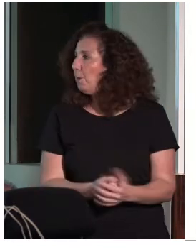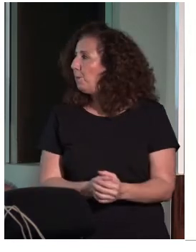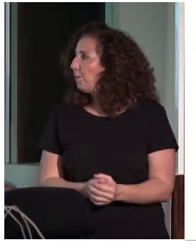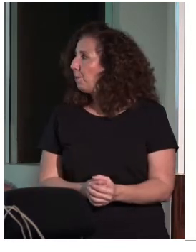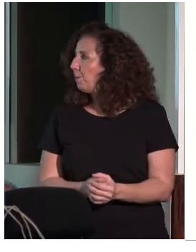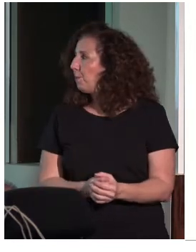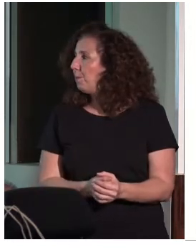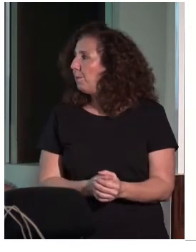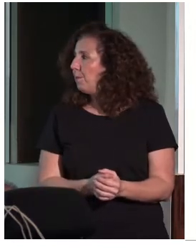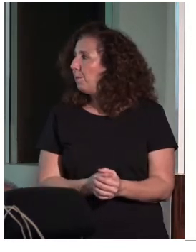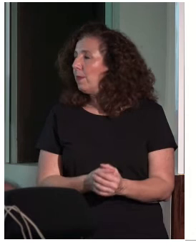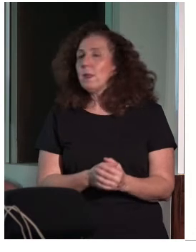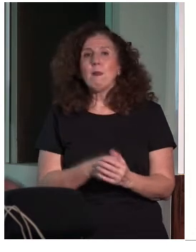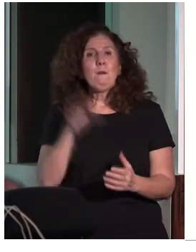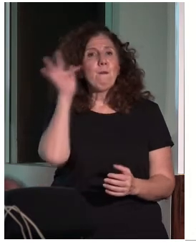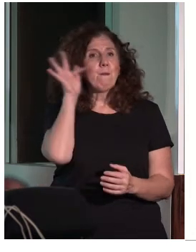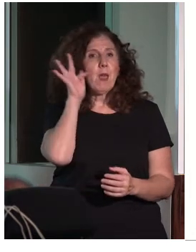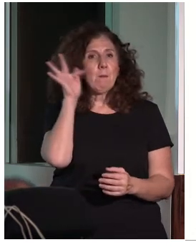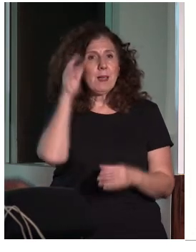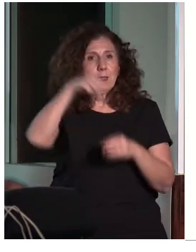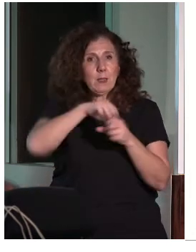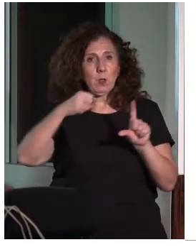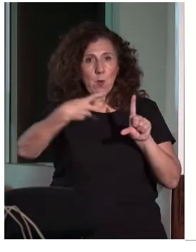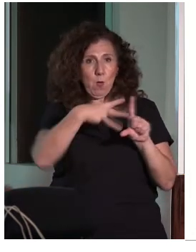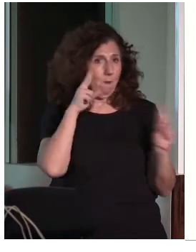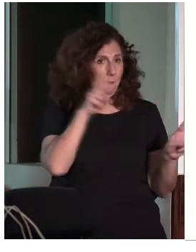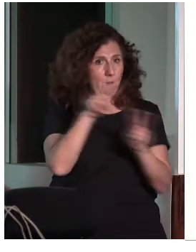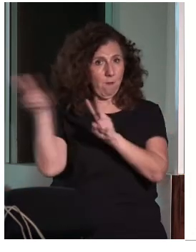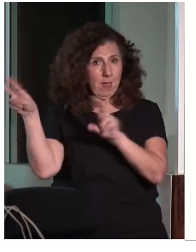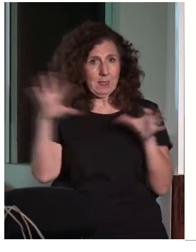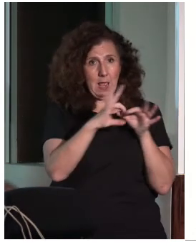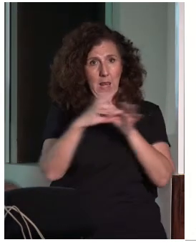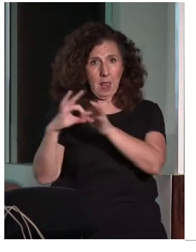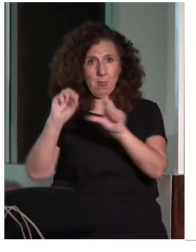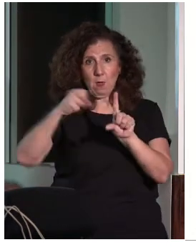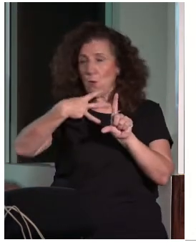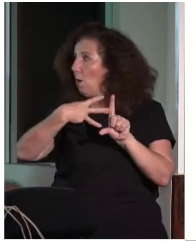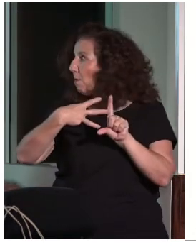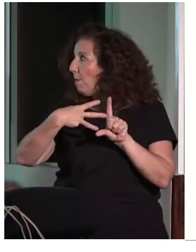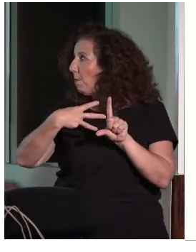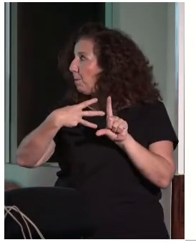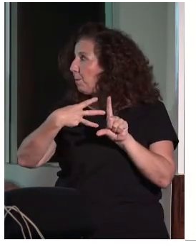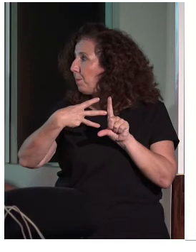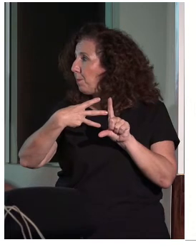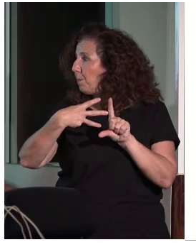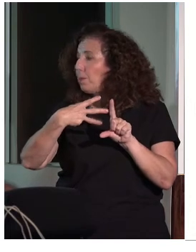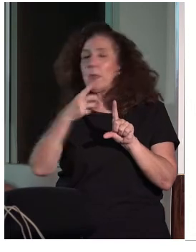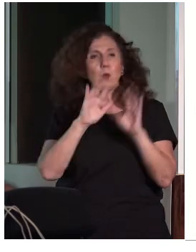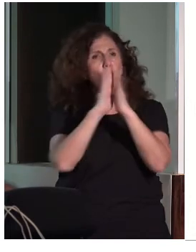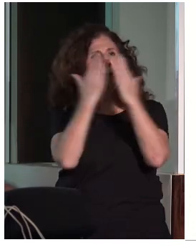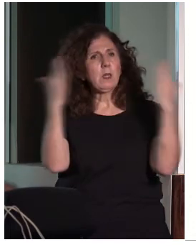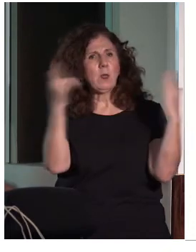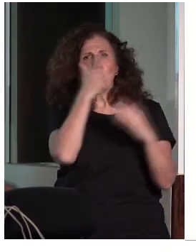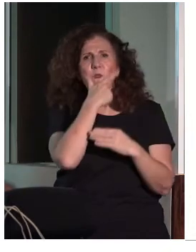FIAPAS tiene en su página web, en ese enlace, un tríptico que… o es un cuadríptico que está muy bien, es muy fácil de